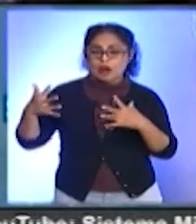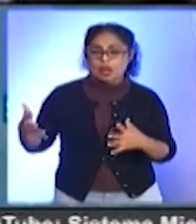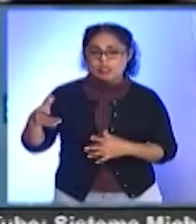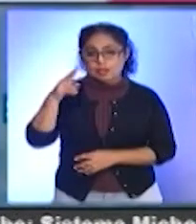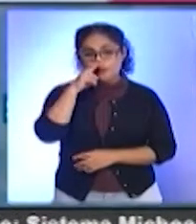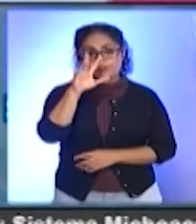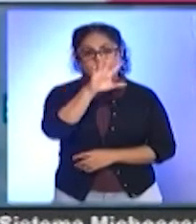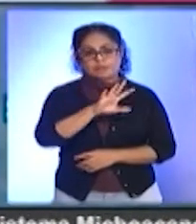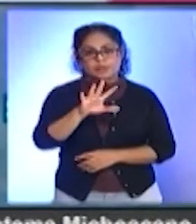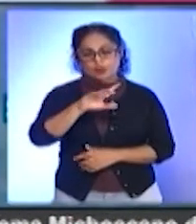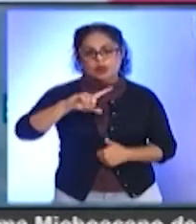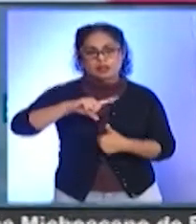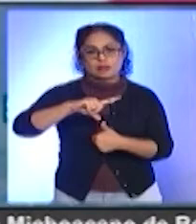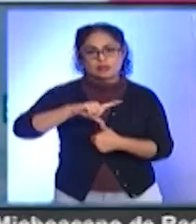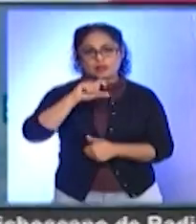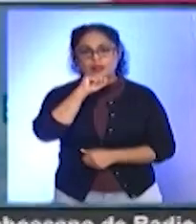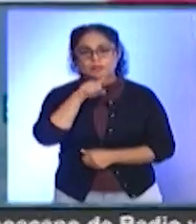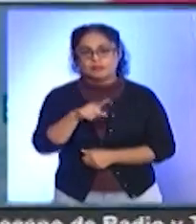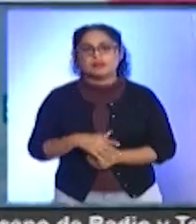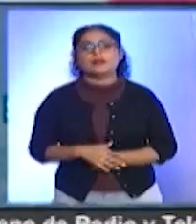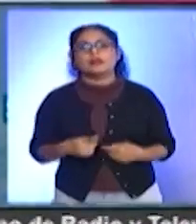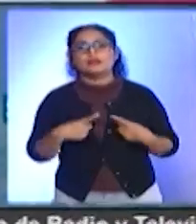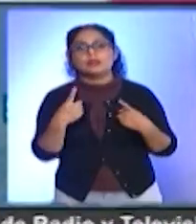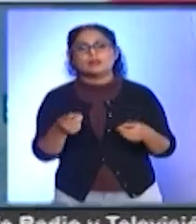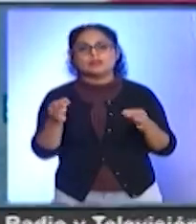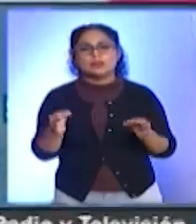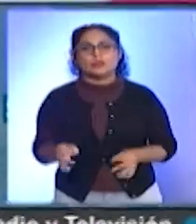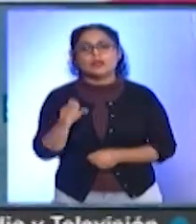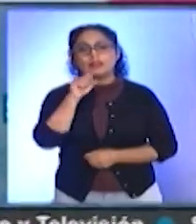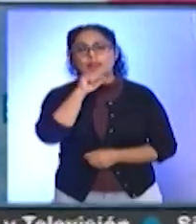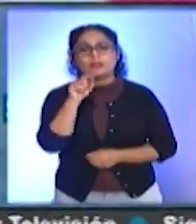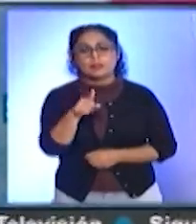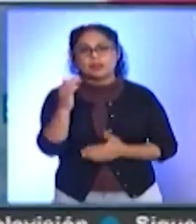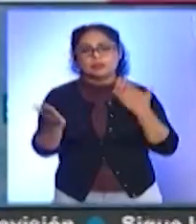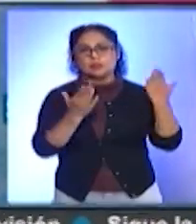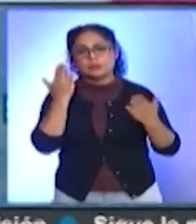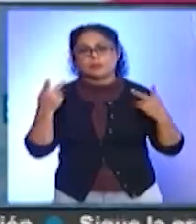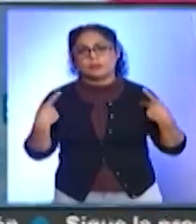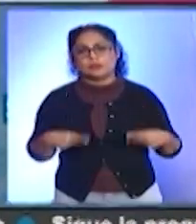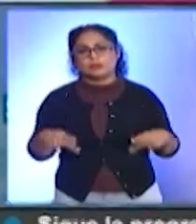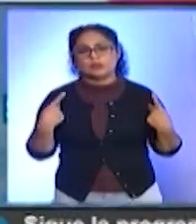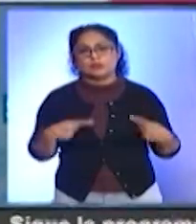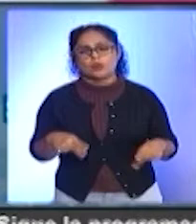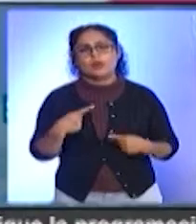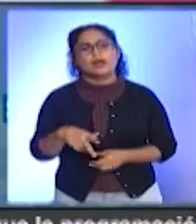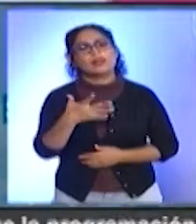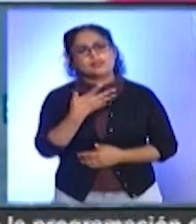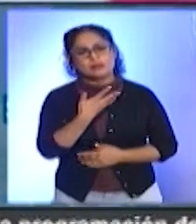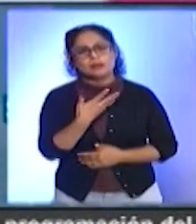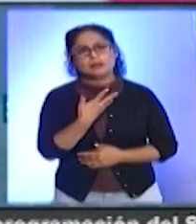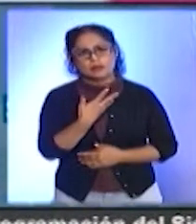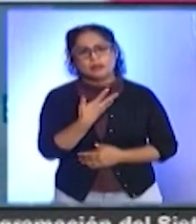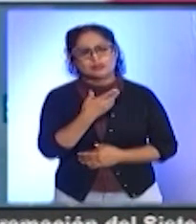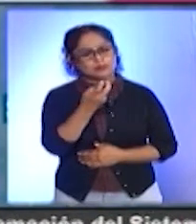Latinoamérica. Y garantizamos también que nuestros estudiantes contaran, y este es un rumbo